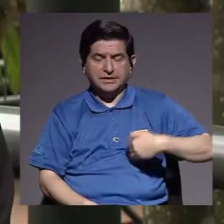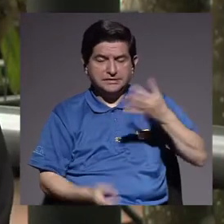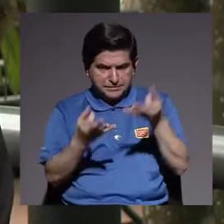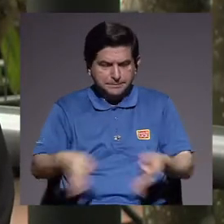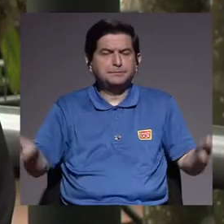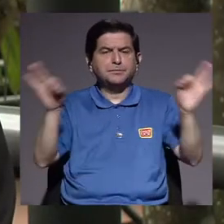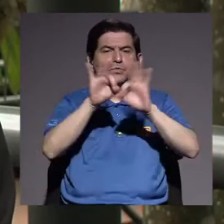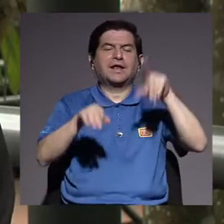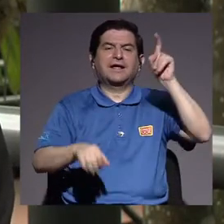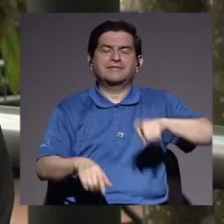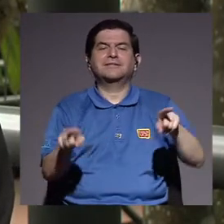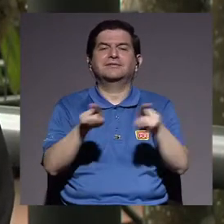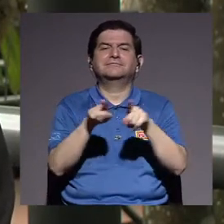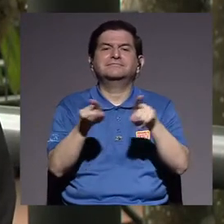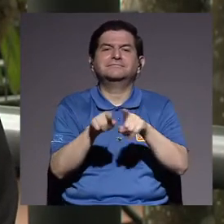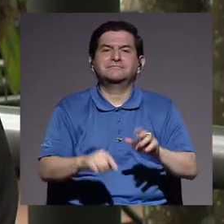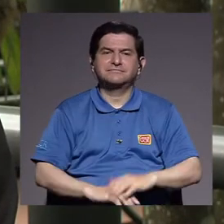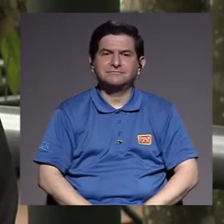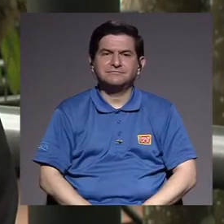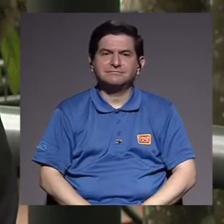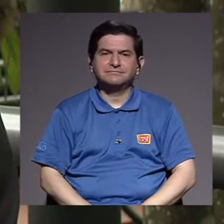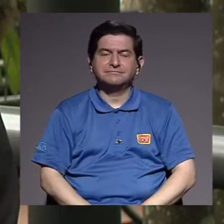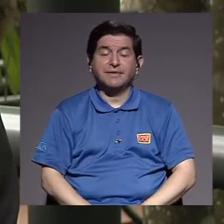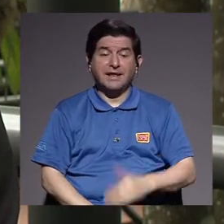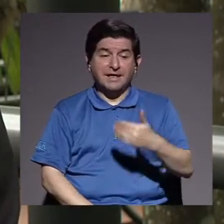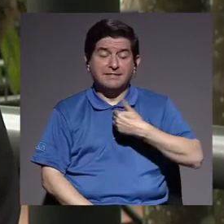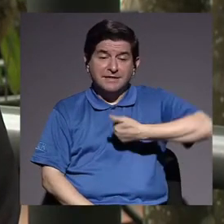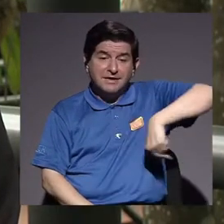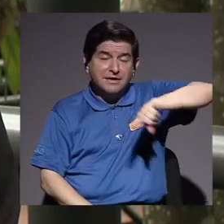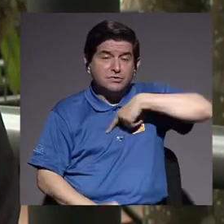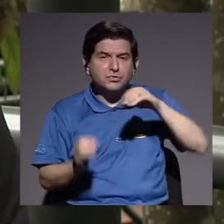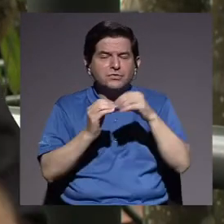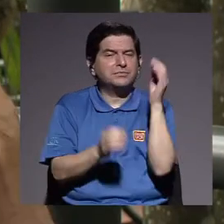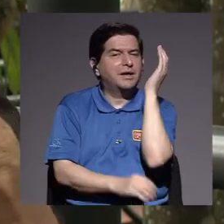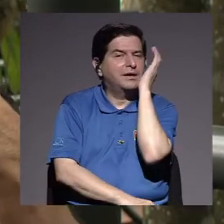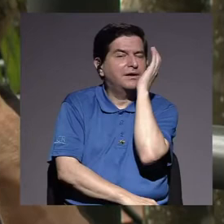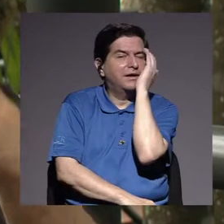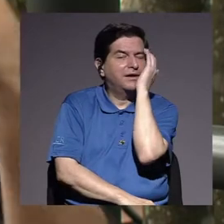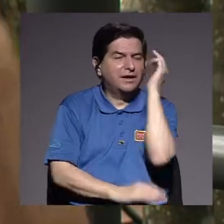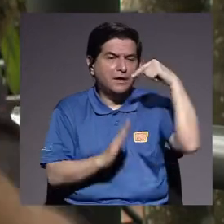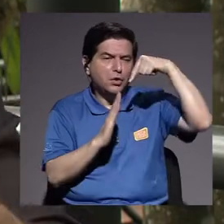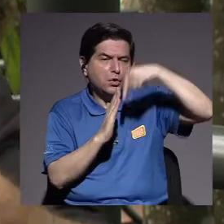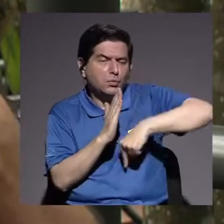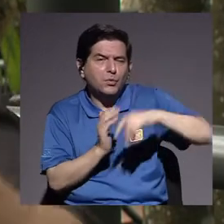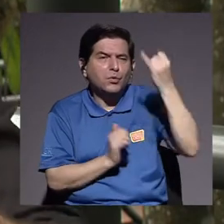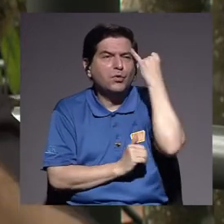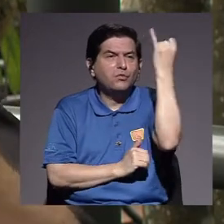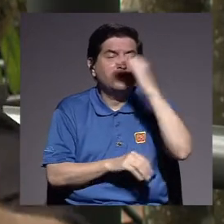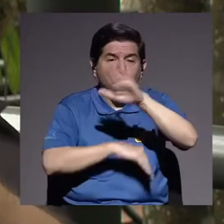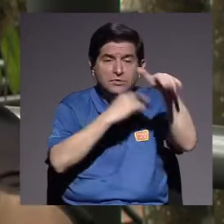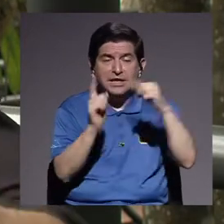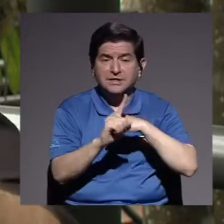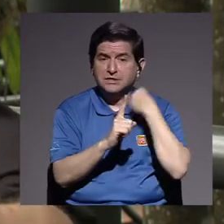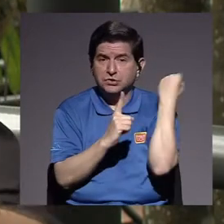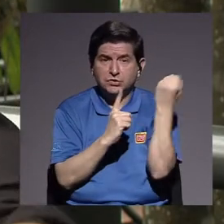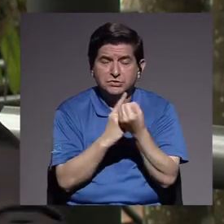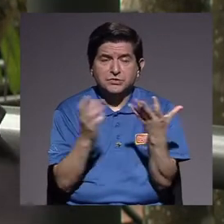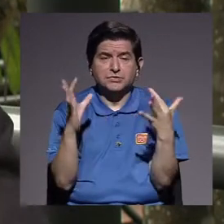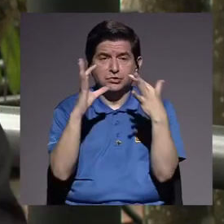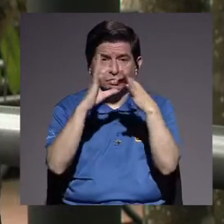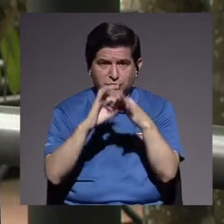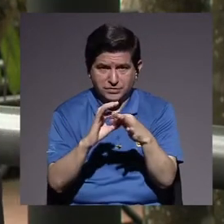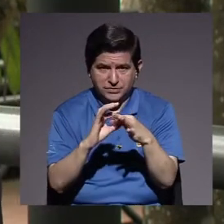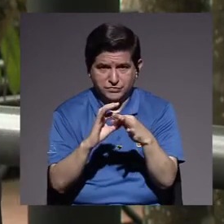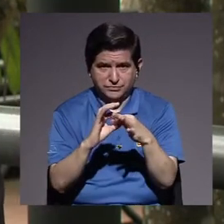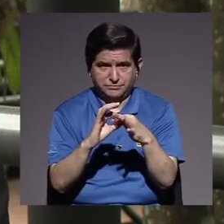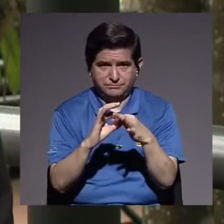Creo que eso es importante. La necesidad también de que tengamos mayor conciencia y profundidad sobre cómo está todo de una u otra forma